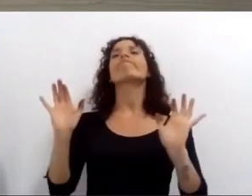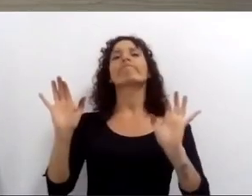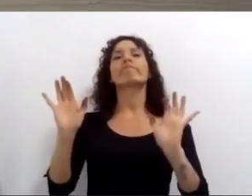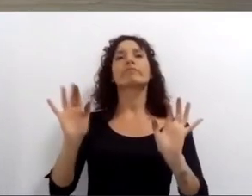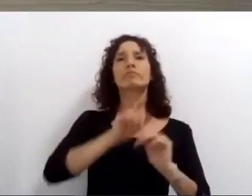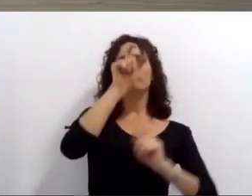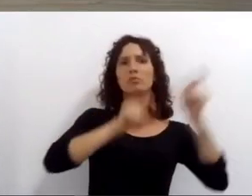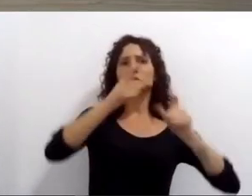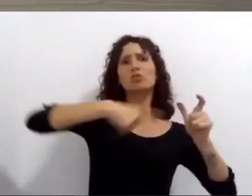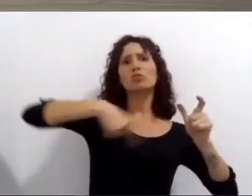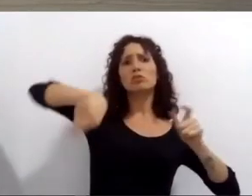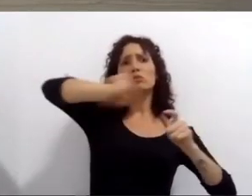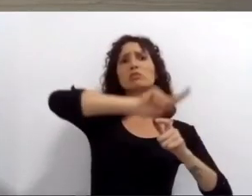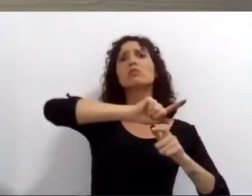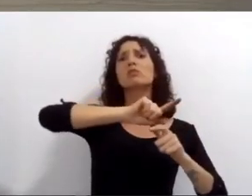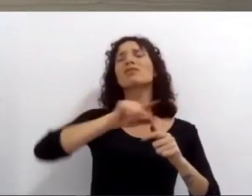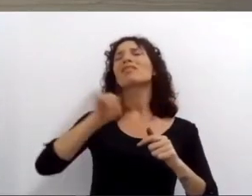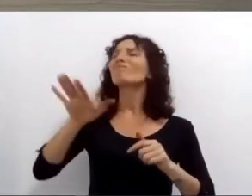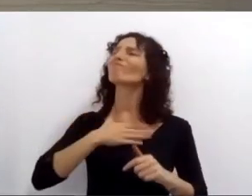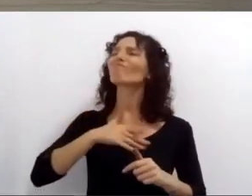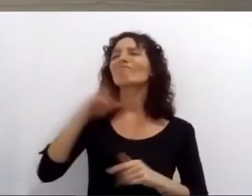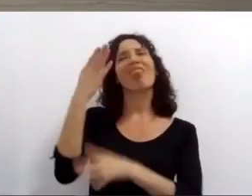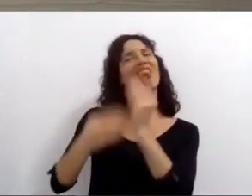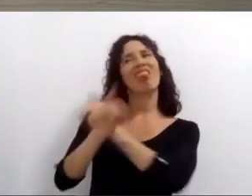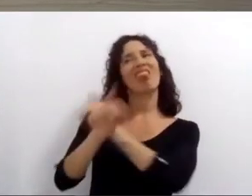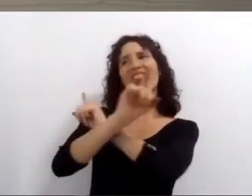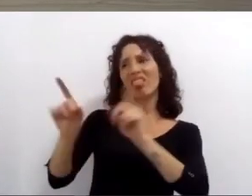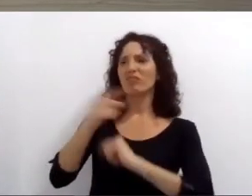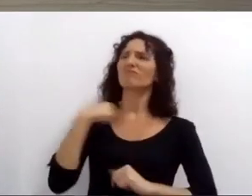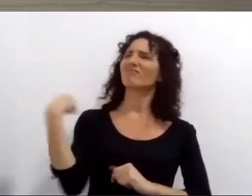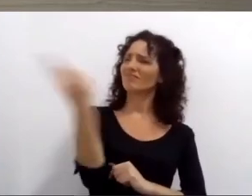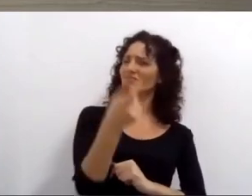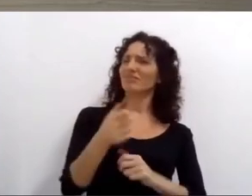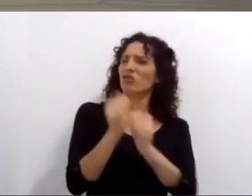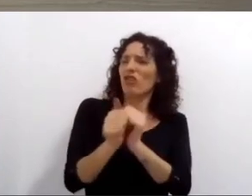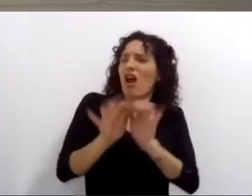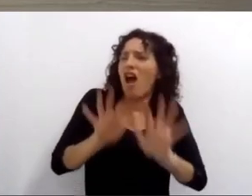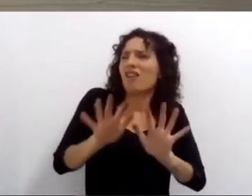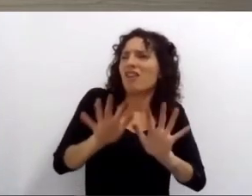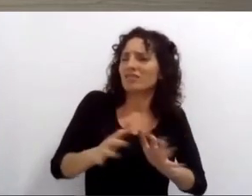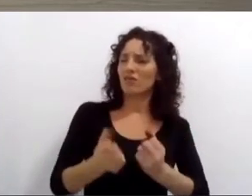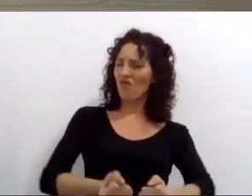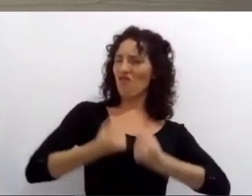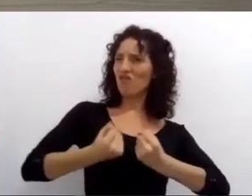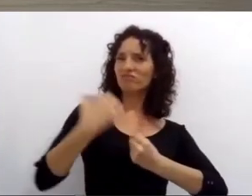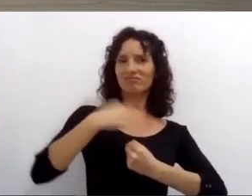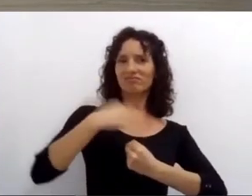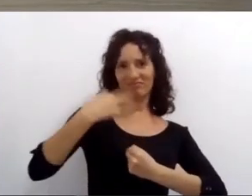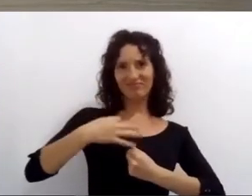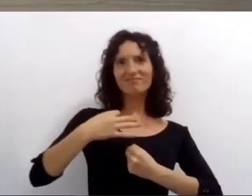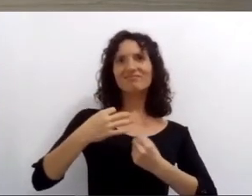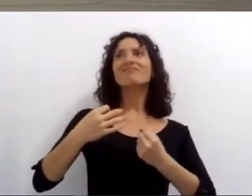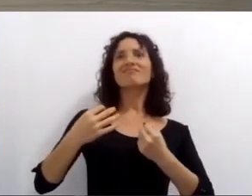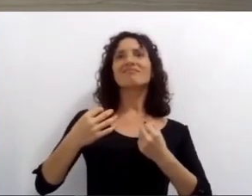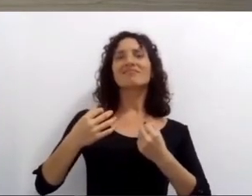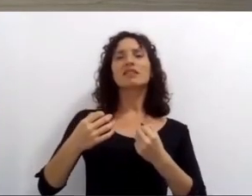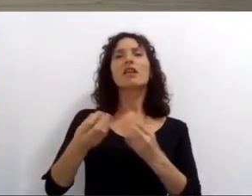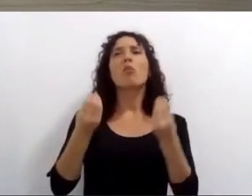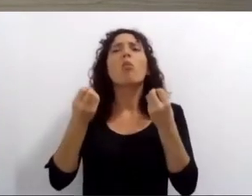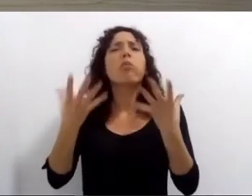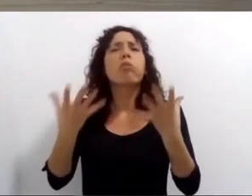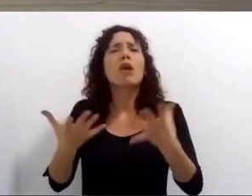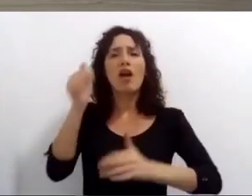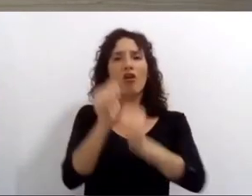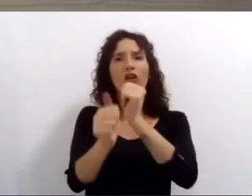que tarde de decirle que no se equivoque que nuestro ADN es otro es fuerte pero está hecho de historia de gente